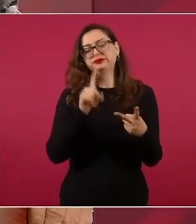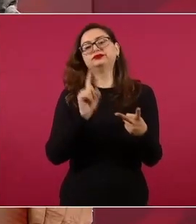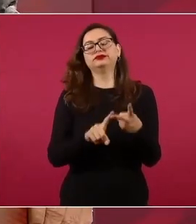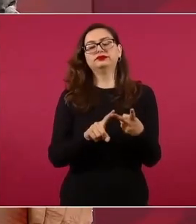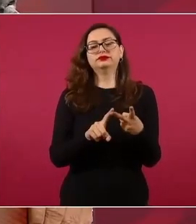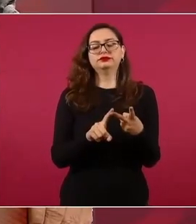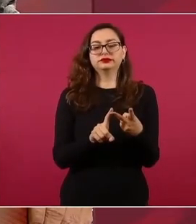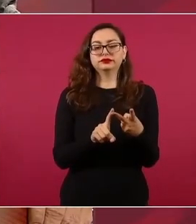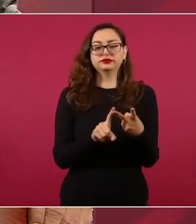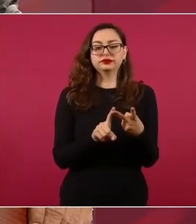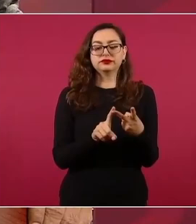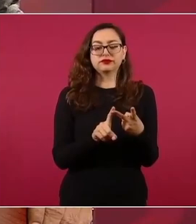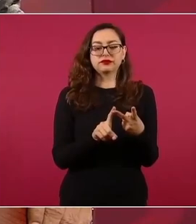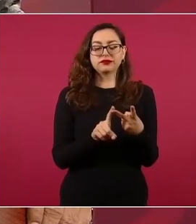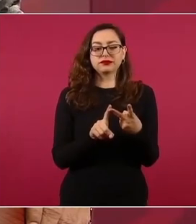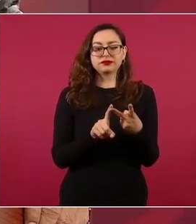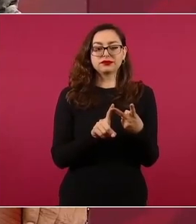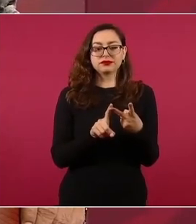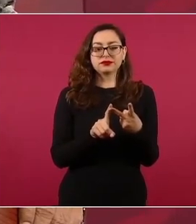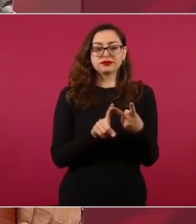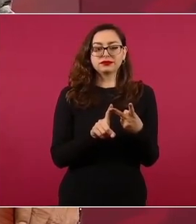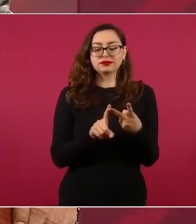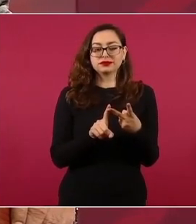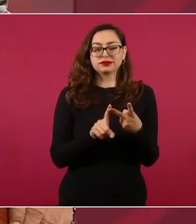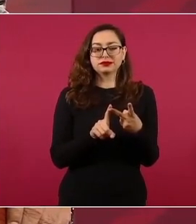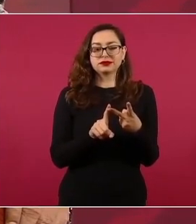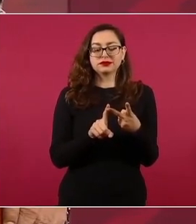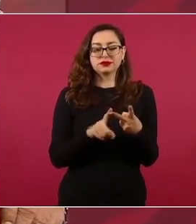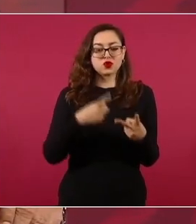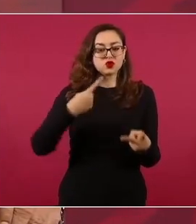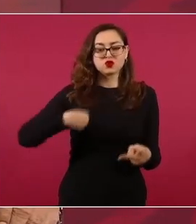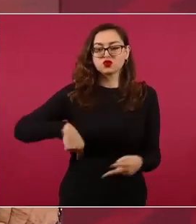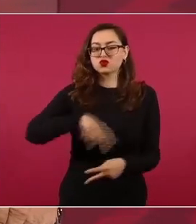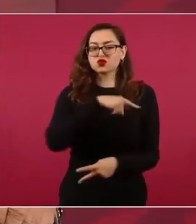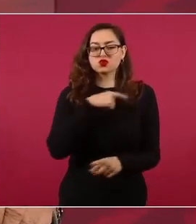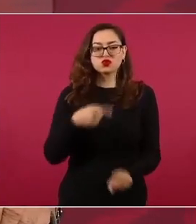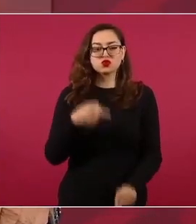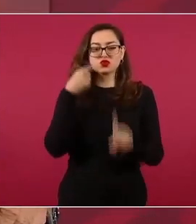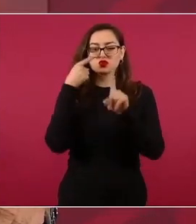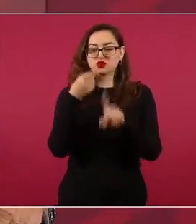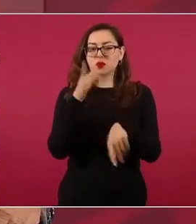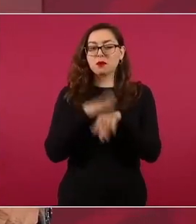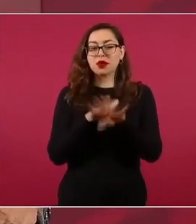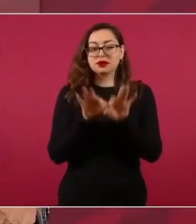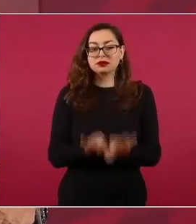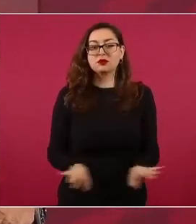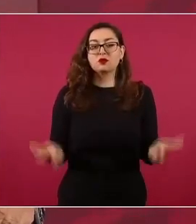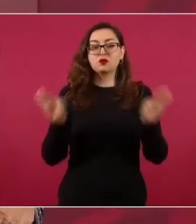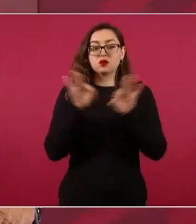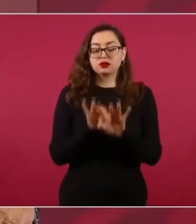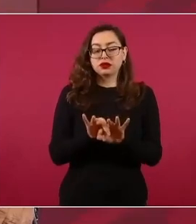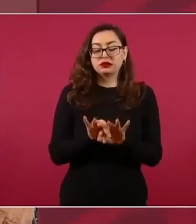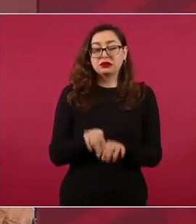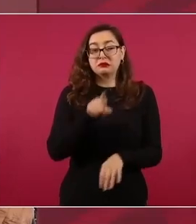aportación fundamental, la revocación del mandato,